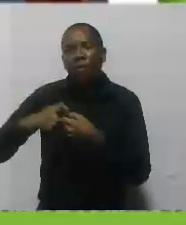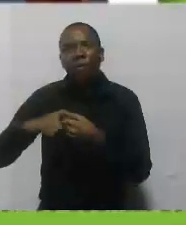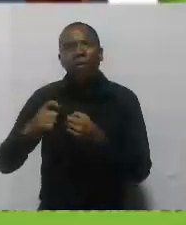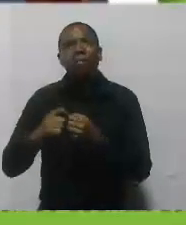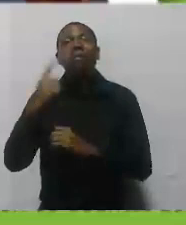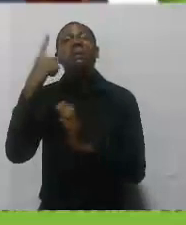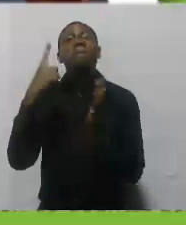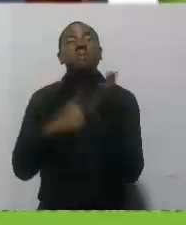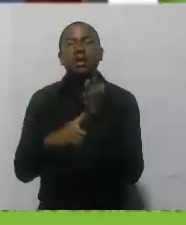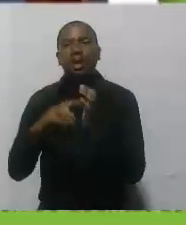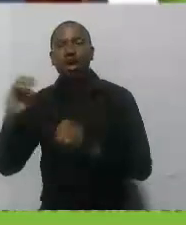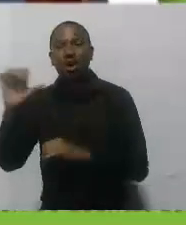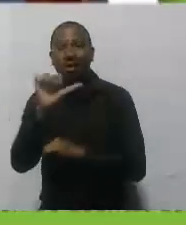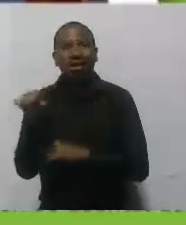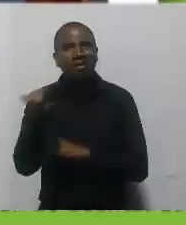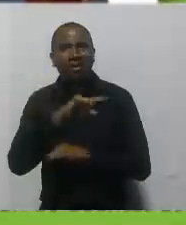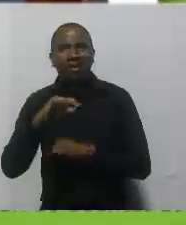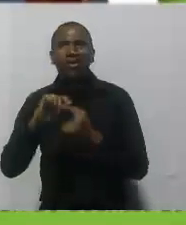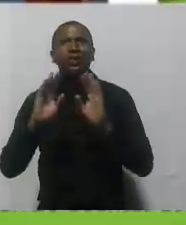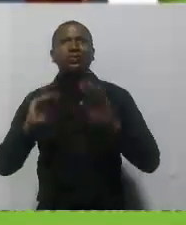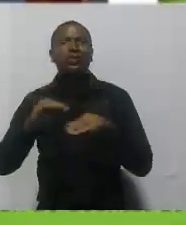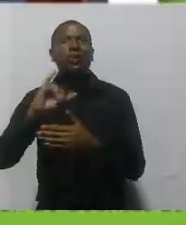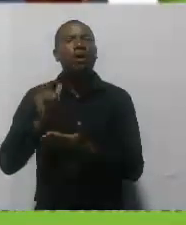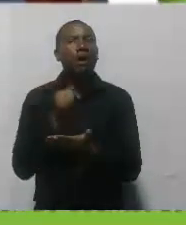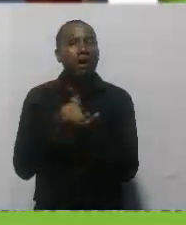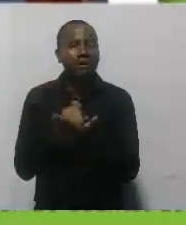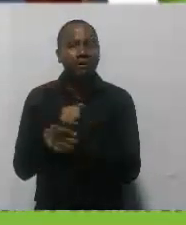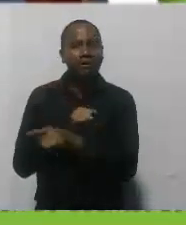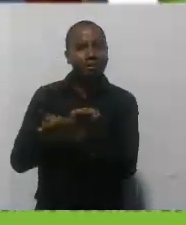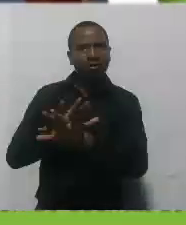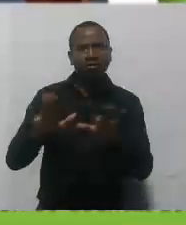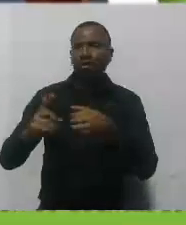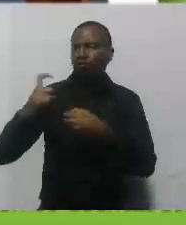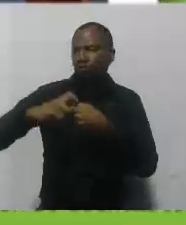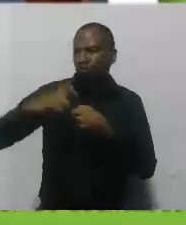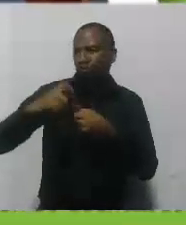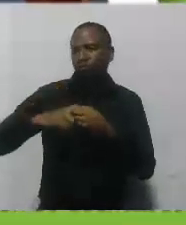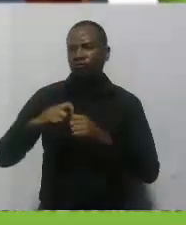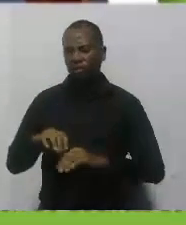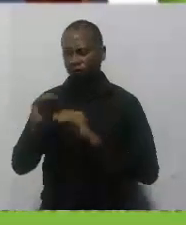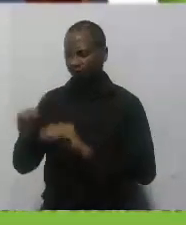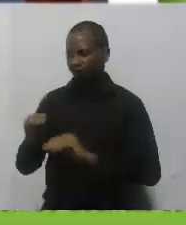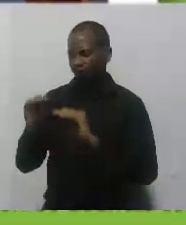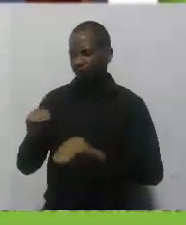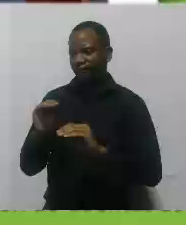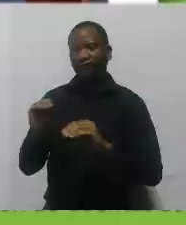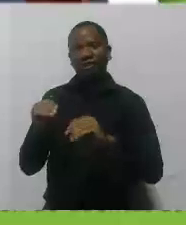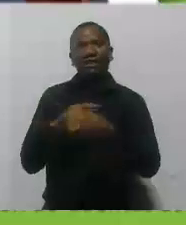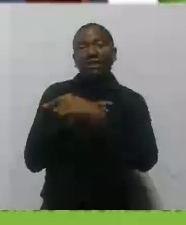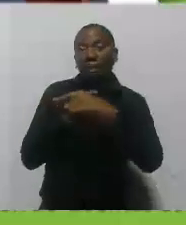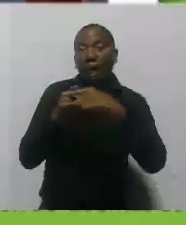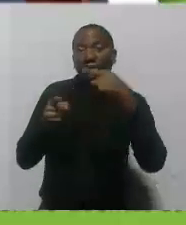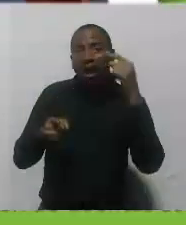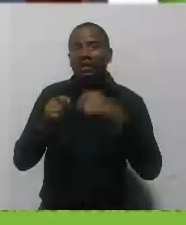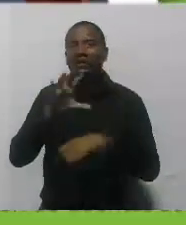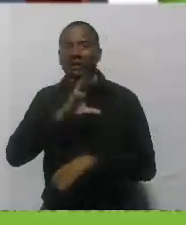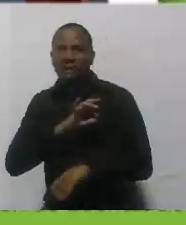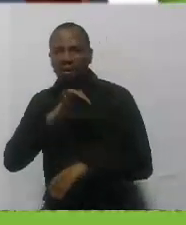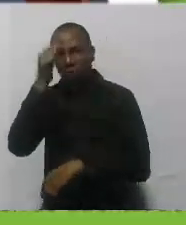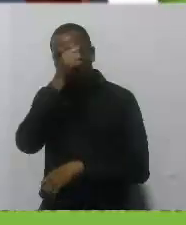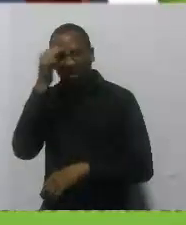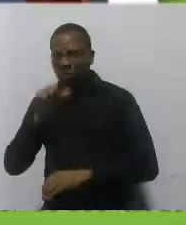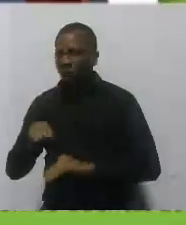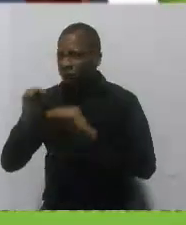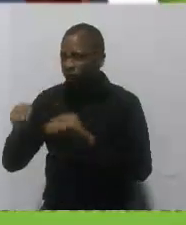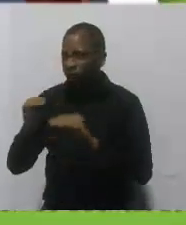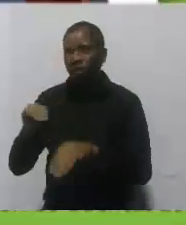mujeres de la Junta de Acción Comunal que se están capacitando todos los fines de semana en la Universidad San Buenaventura pero